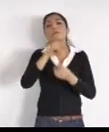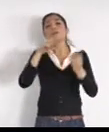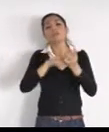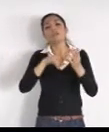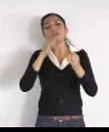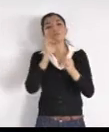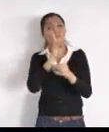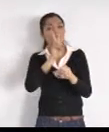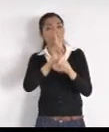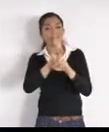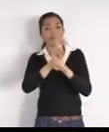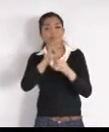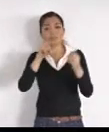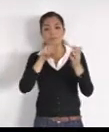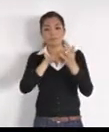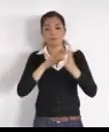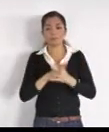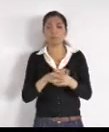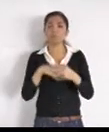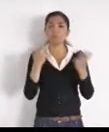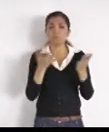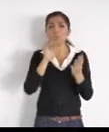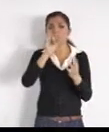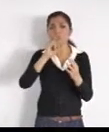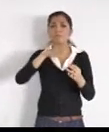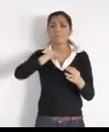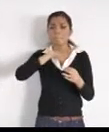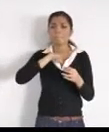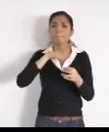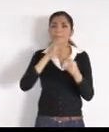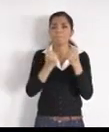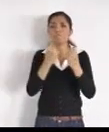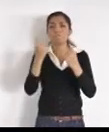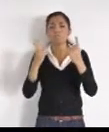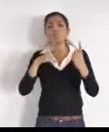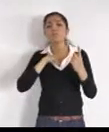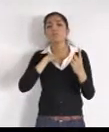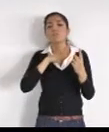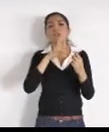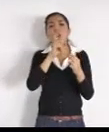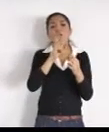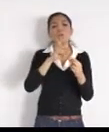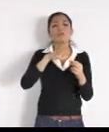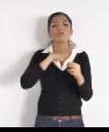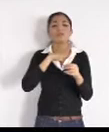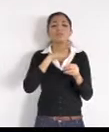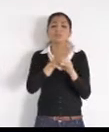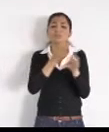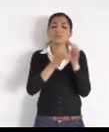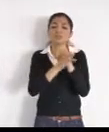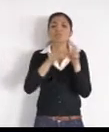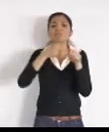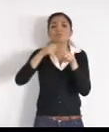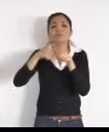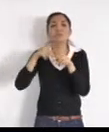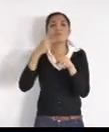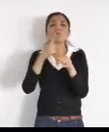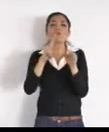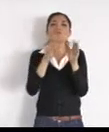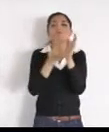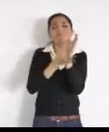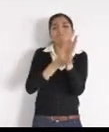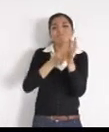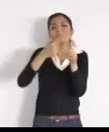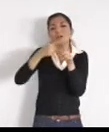el agua, tiene problemas, de metales pesados, ya estamos trabajando, en la solución, 16 fuentes, de 8